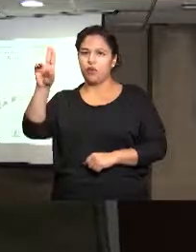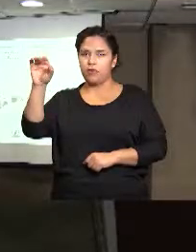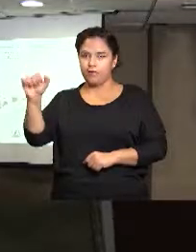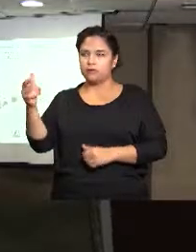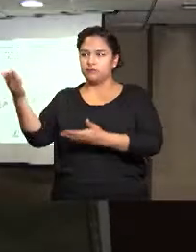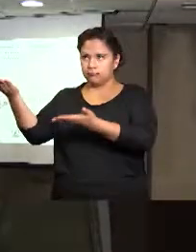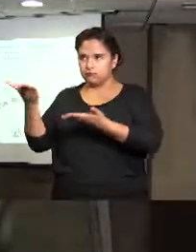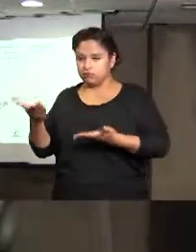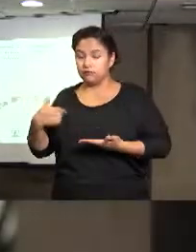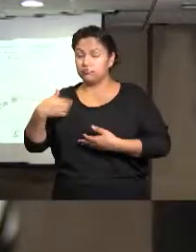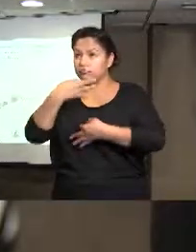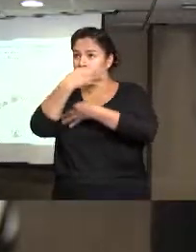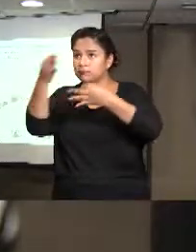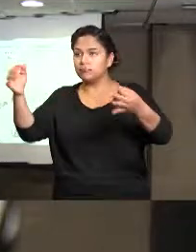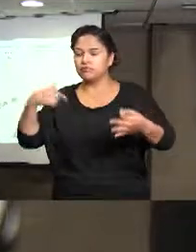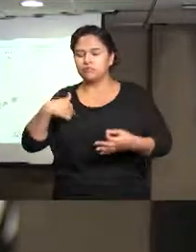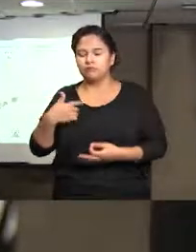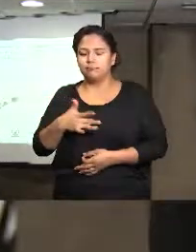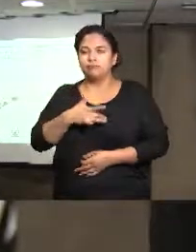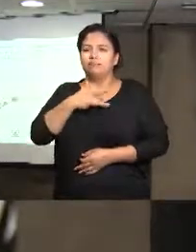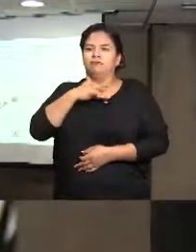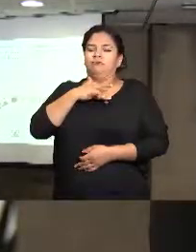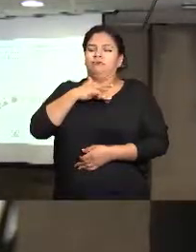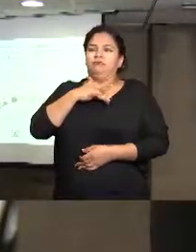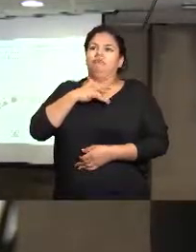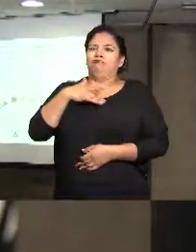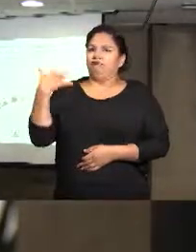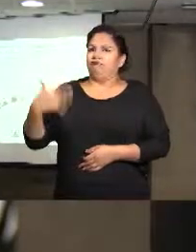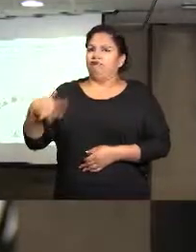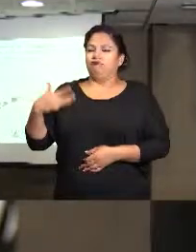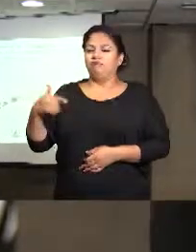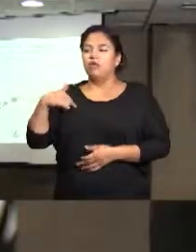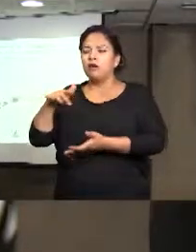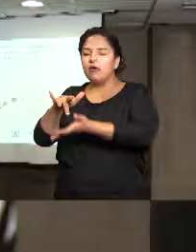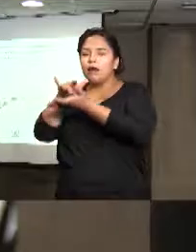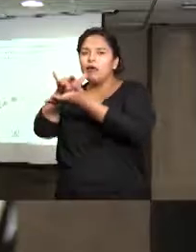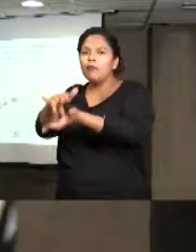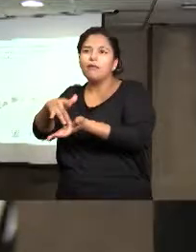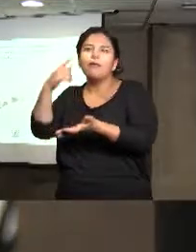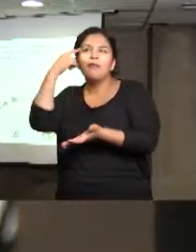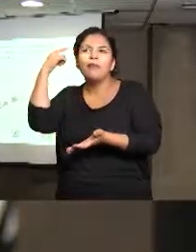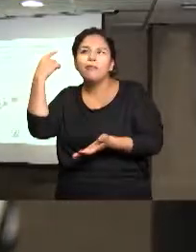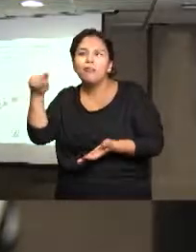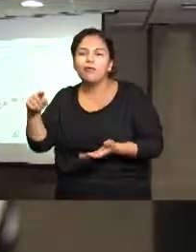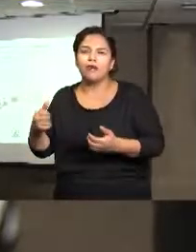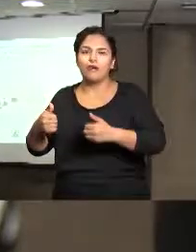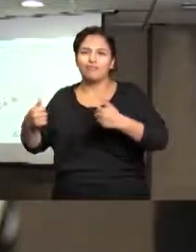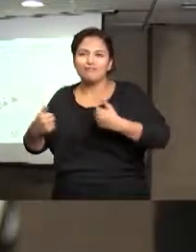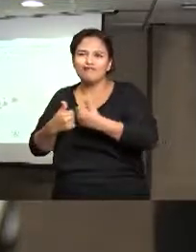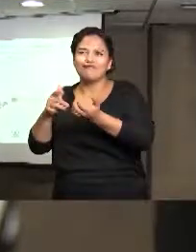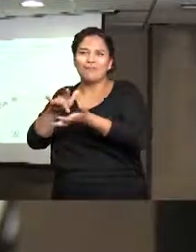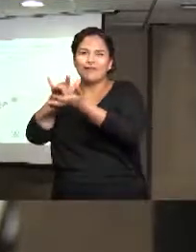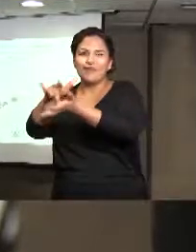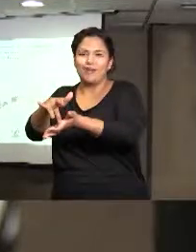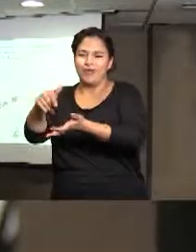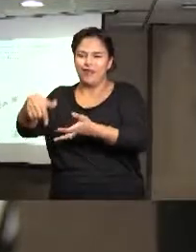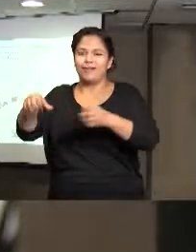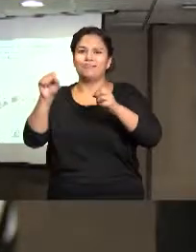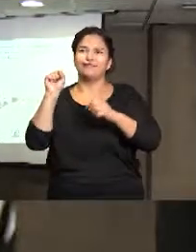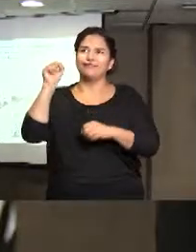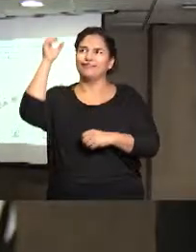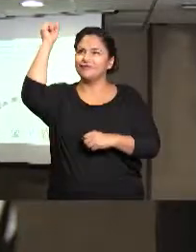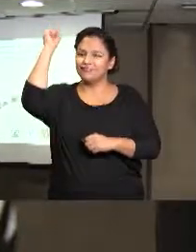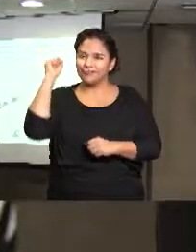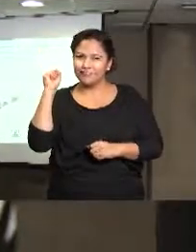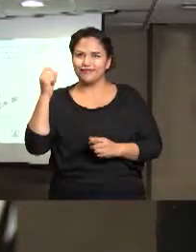el gran honor que es para la CROC participar en esta jornada, contribuir desde nuestra labor sindical en esta